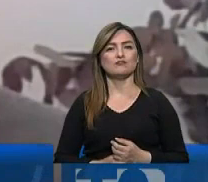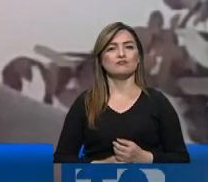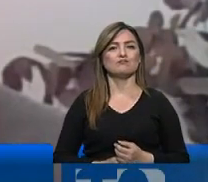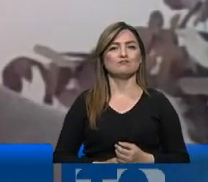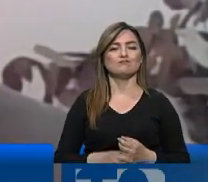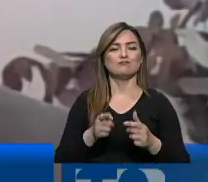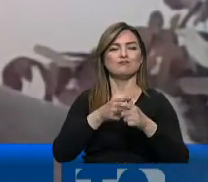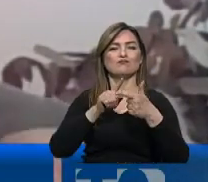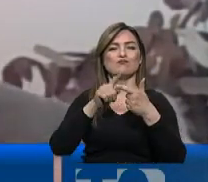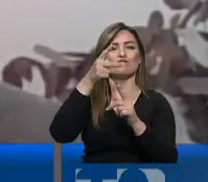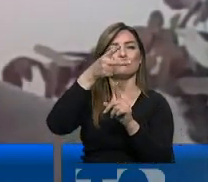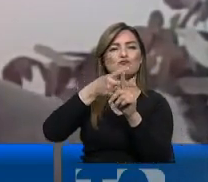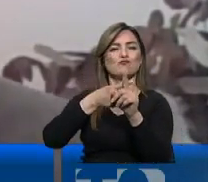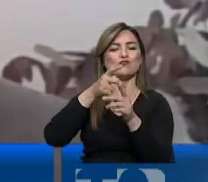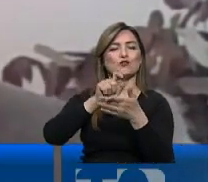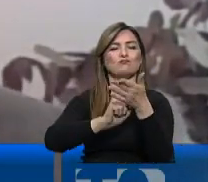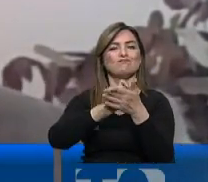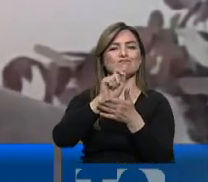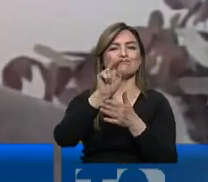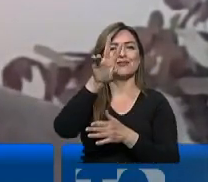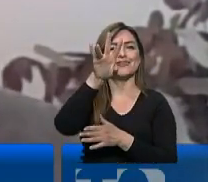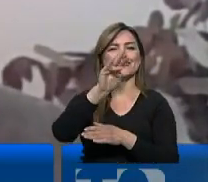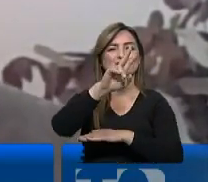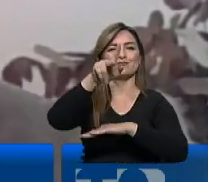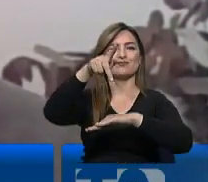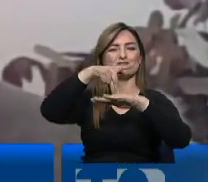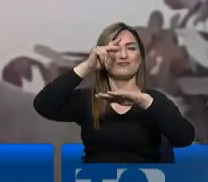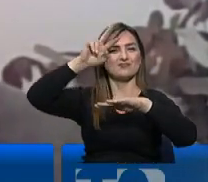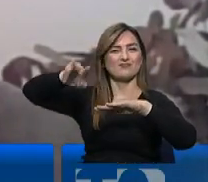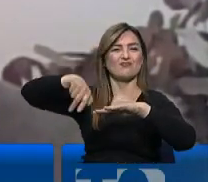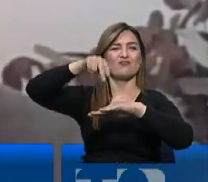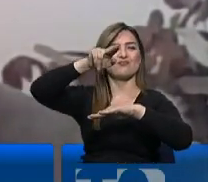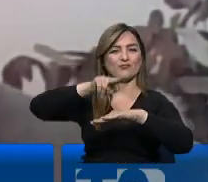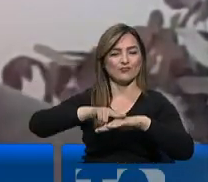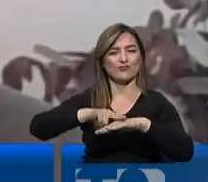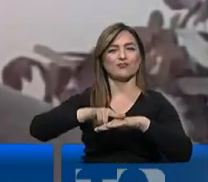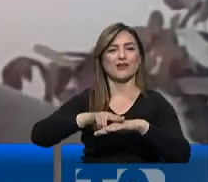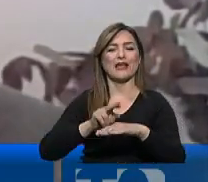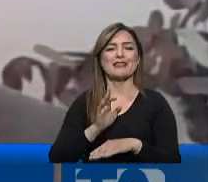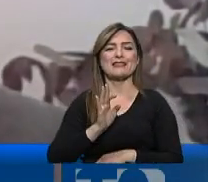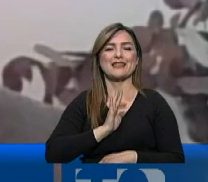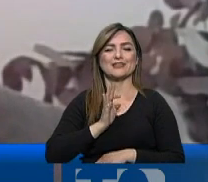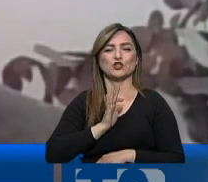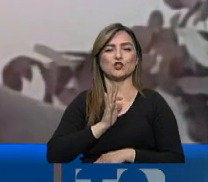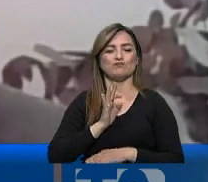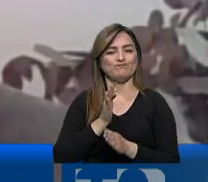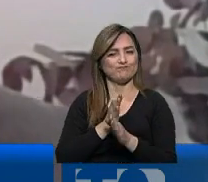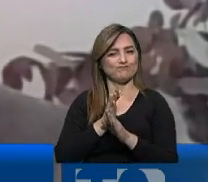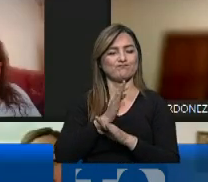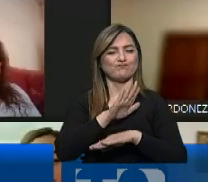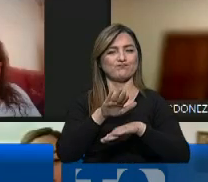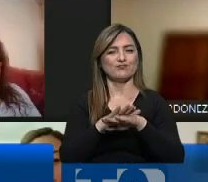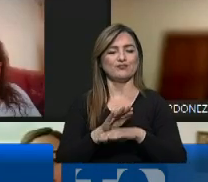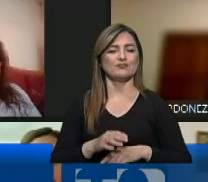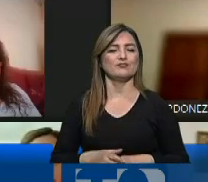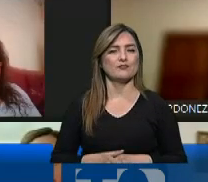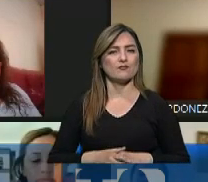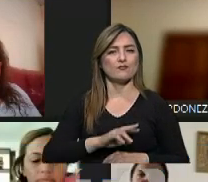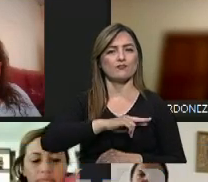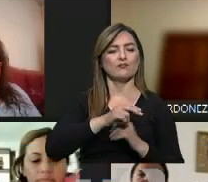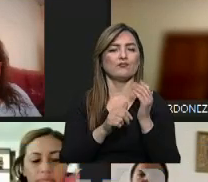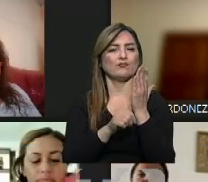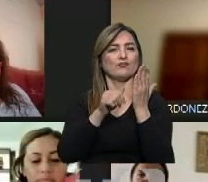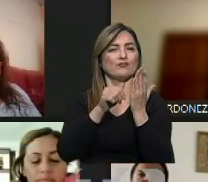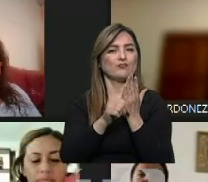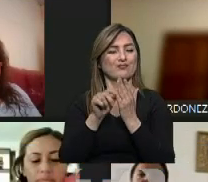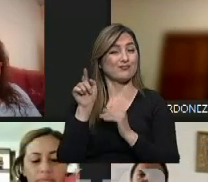dos meses con la contratación de 27 profesionales a nivel del país, técnicos en la materia, adecuados. La viceministra